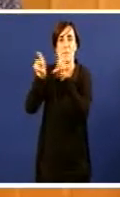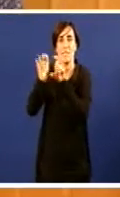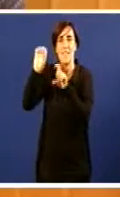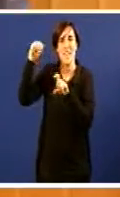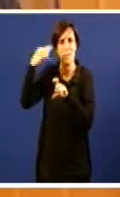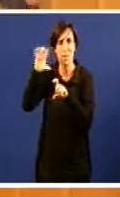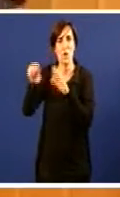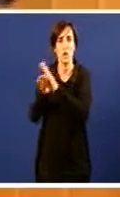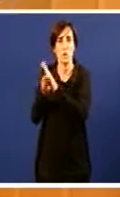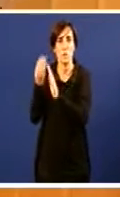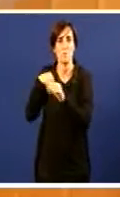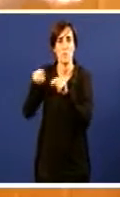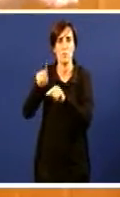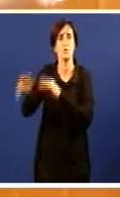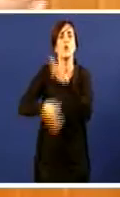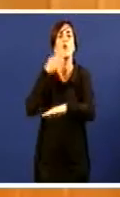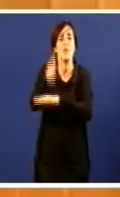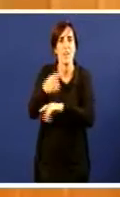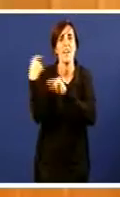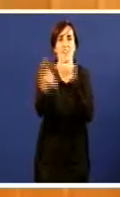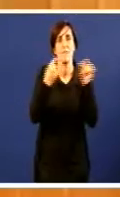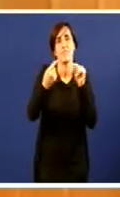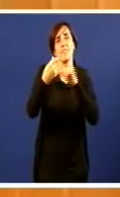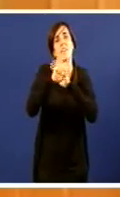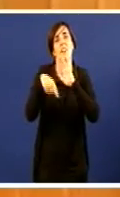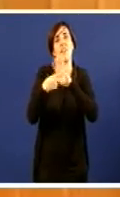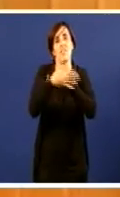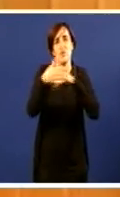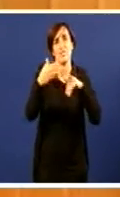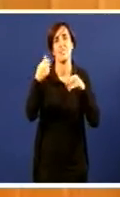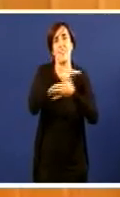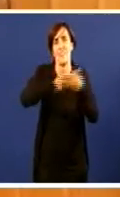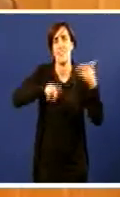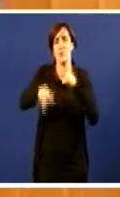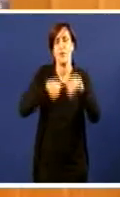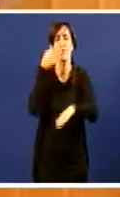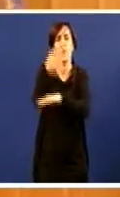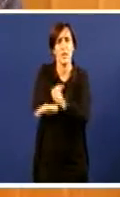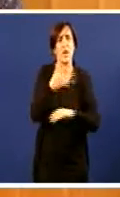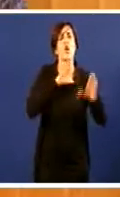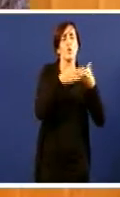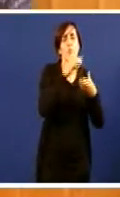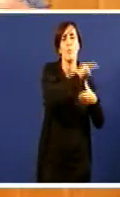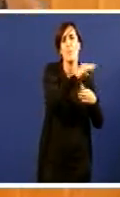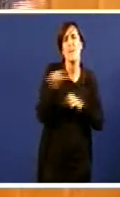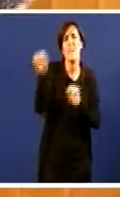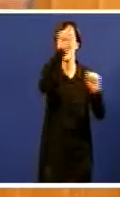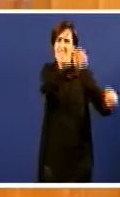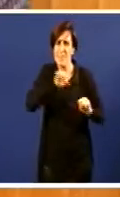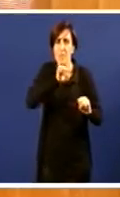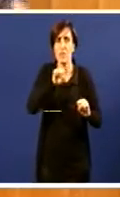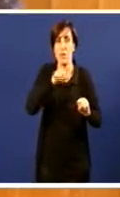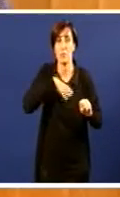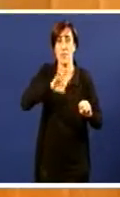Eu fungo o debate da lei de costas de Galicia, onde o Partido Popular defendeu a posibilidade de perpetuar